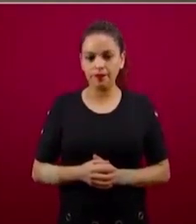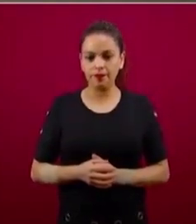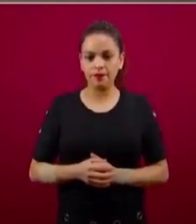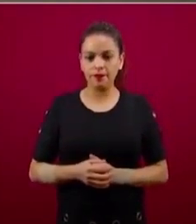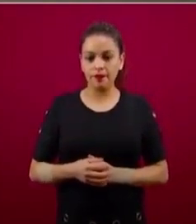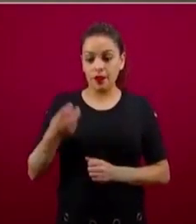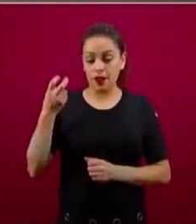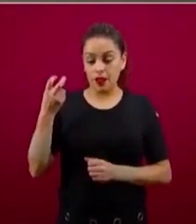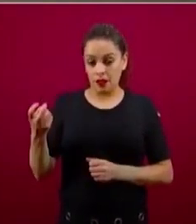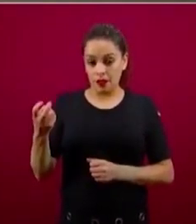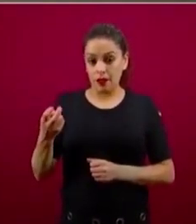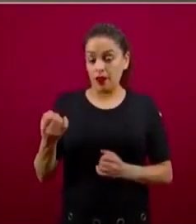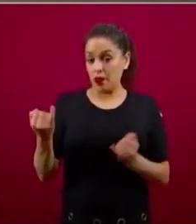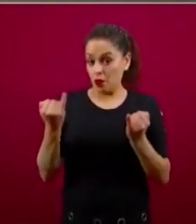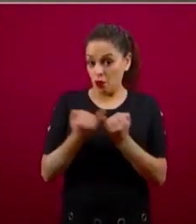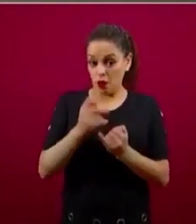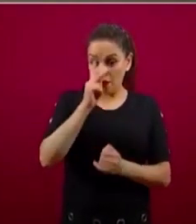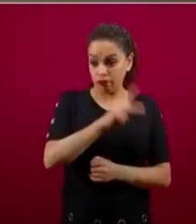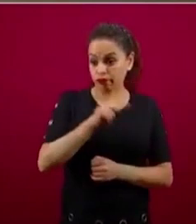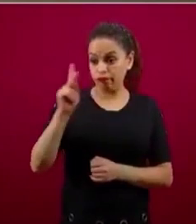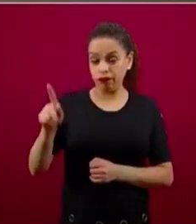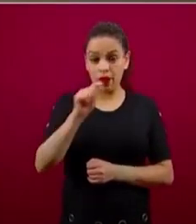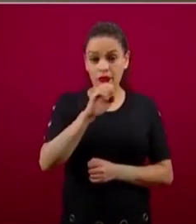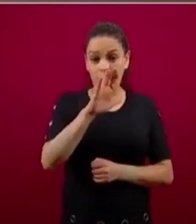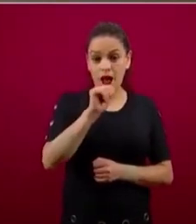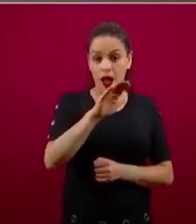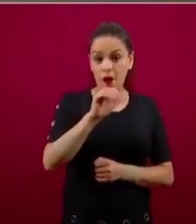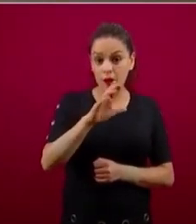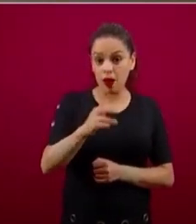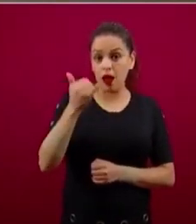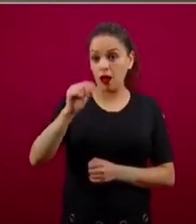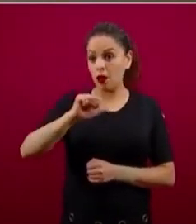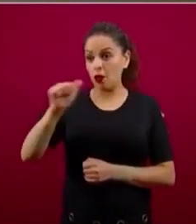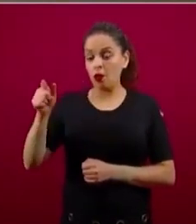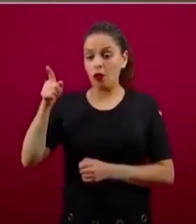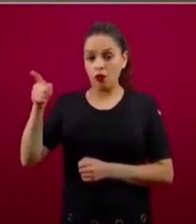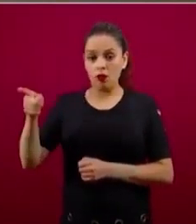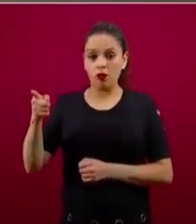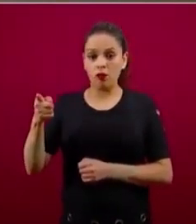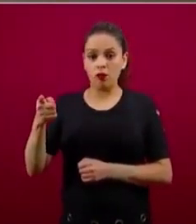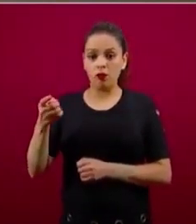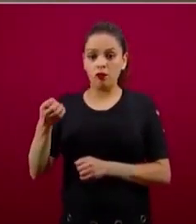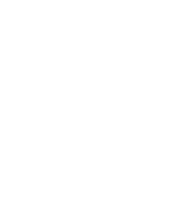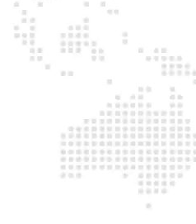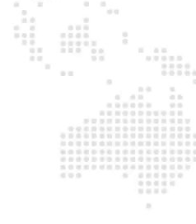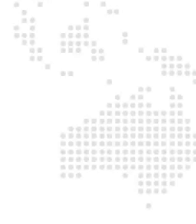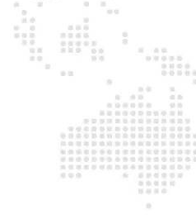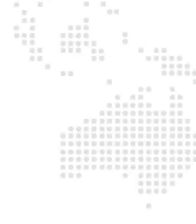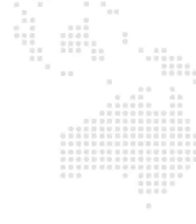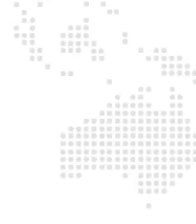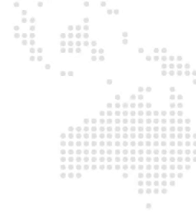municipio como Tecámaco como los que corresponden en la parte del número, inciso número 14. ¡Gracias!